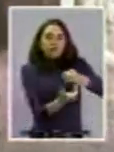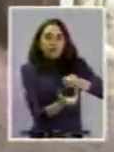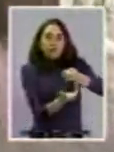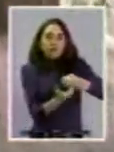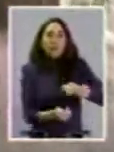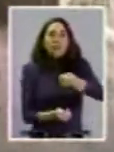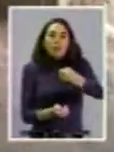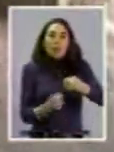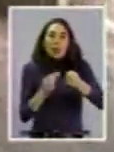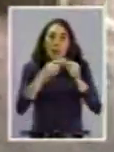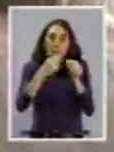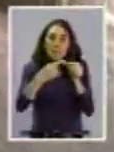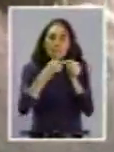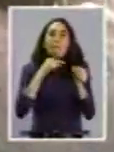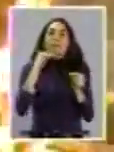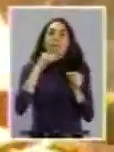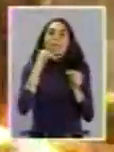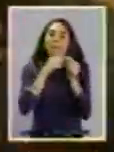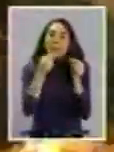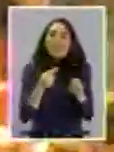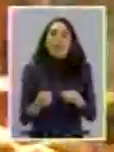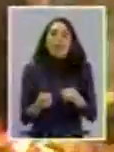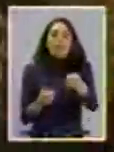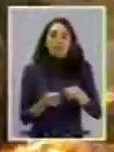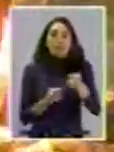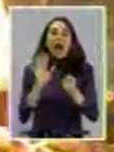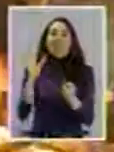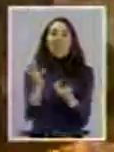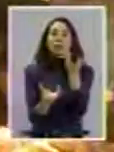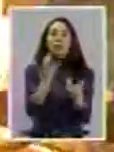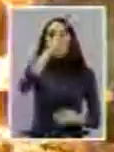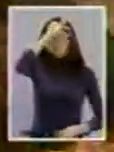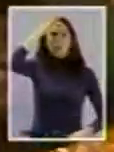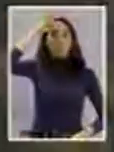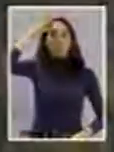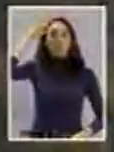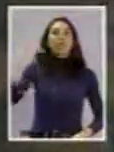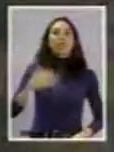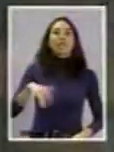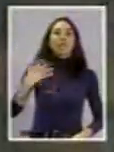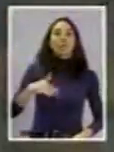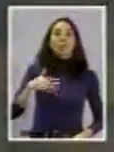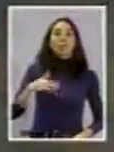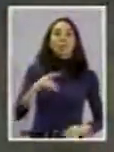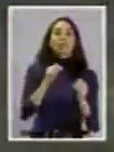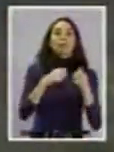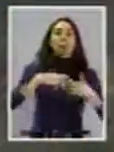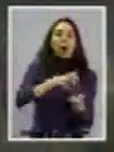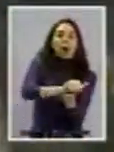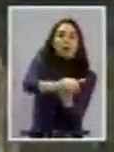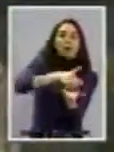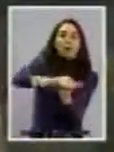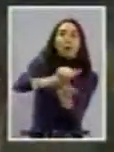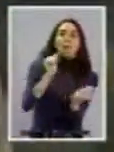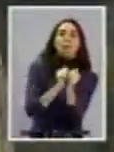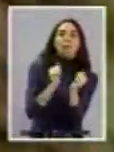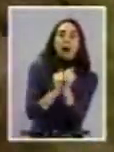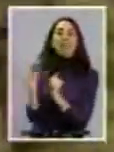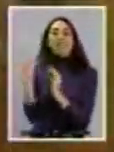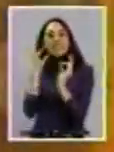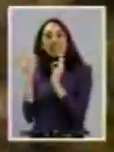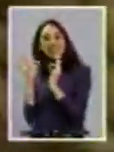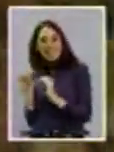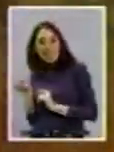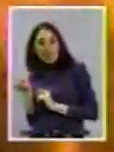El tostado del piñón es una de las actividades que se encuentra en la cocina mapuche y muy importante a la hora de querer hacer pan, pero además la señora